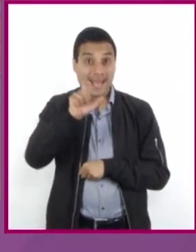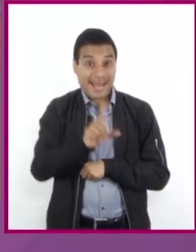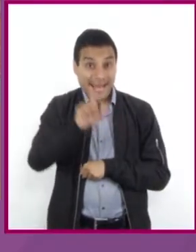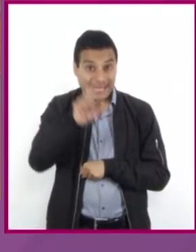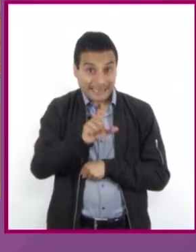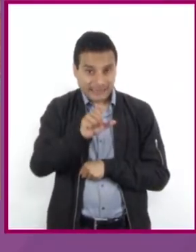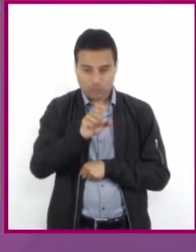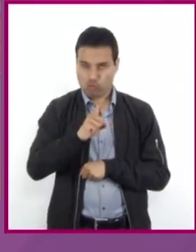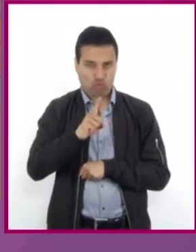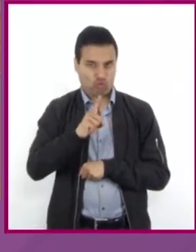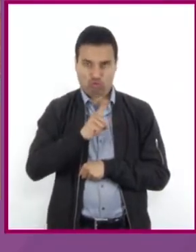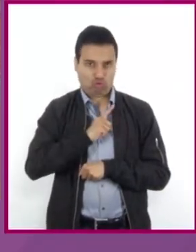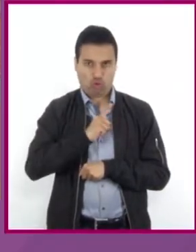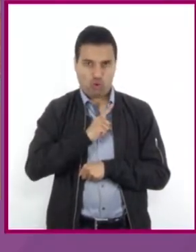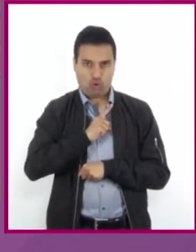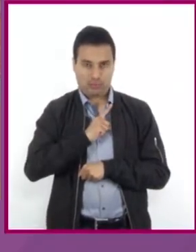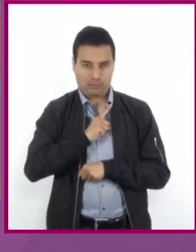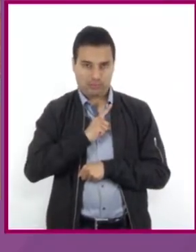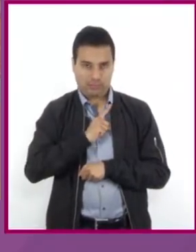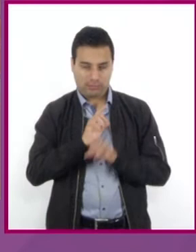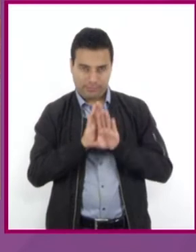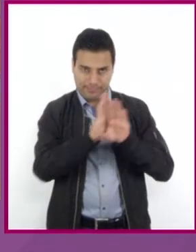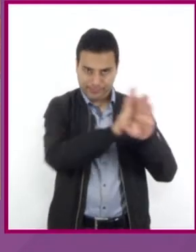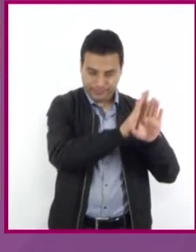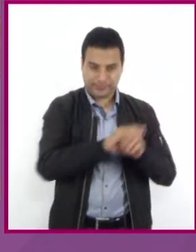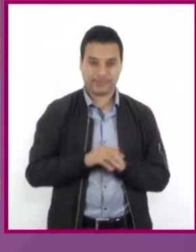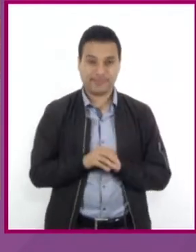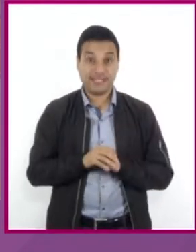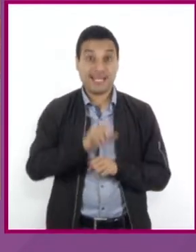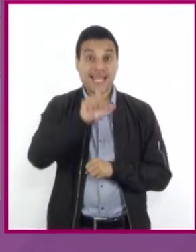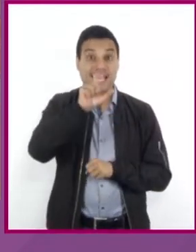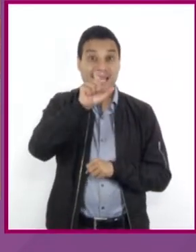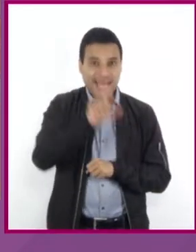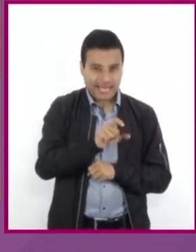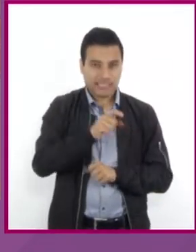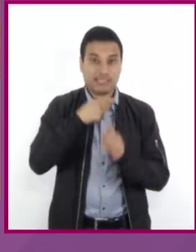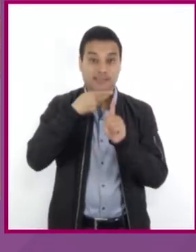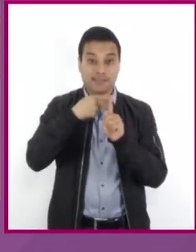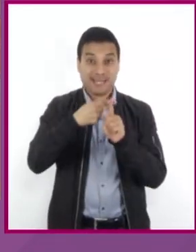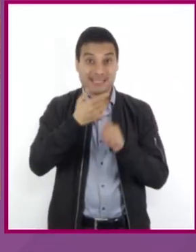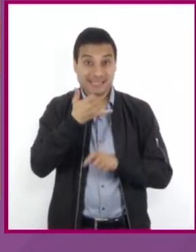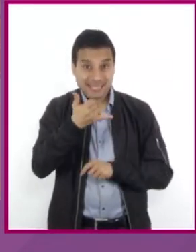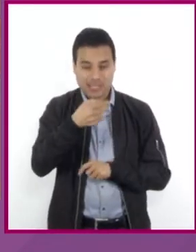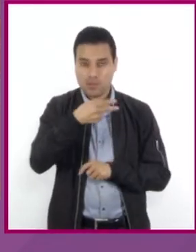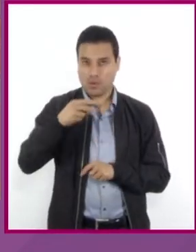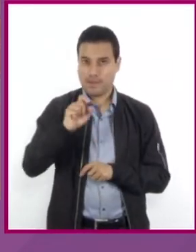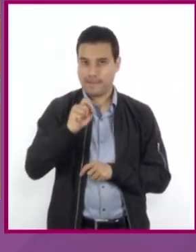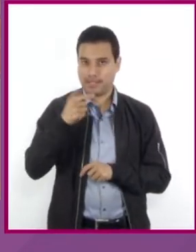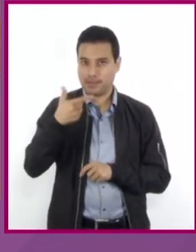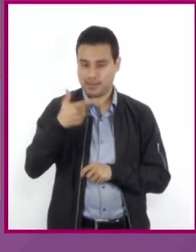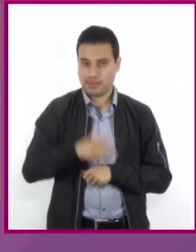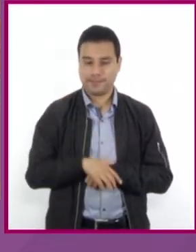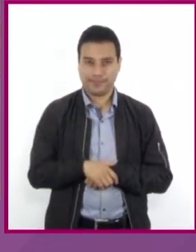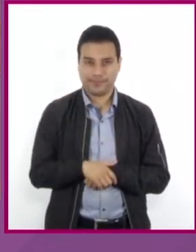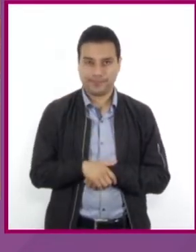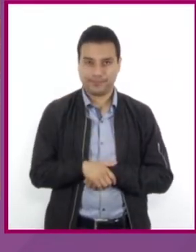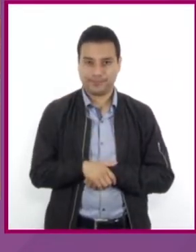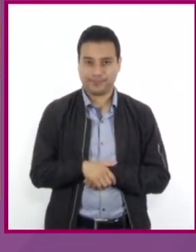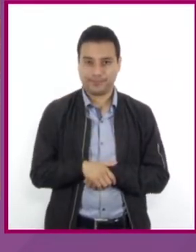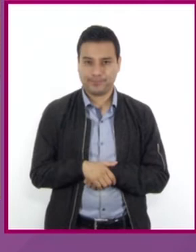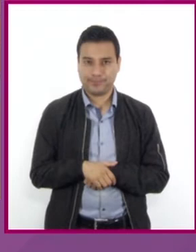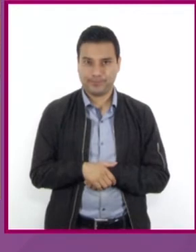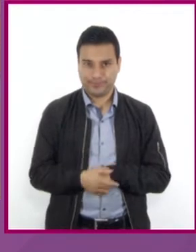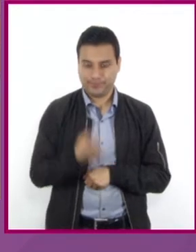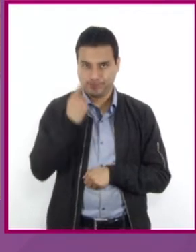de la primera ecuación, x más y igual a 27. Utilizaremos las